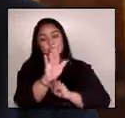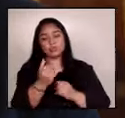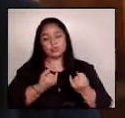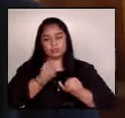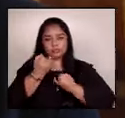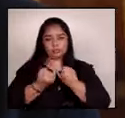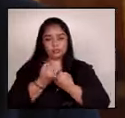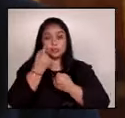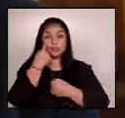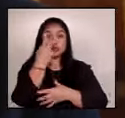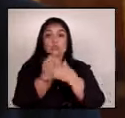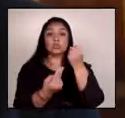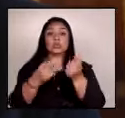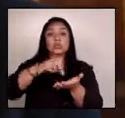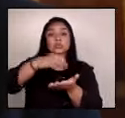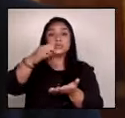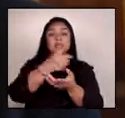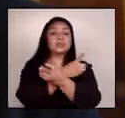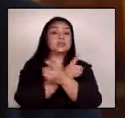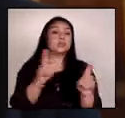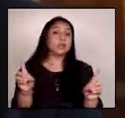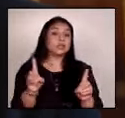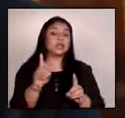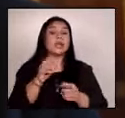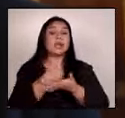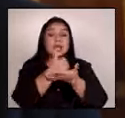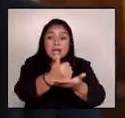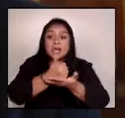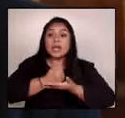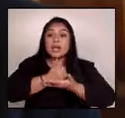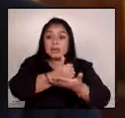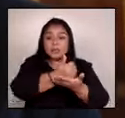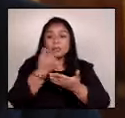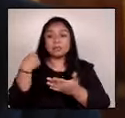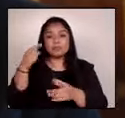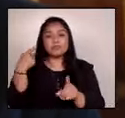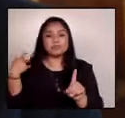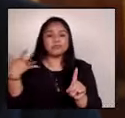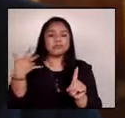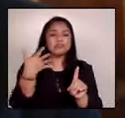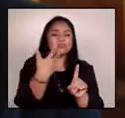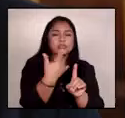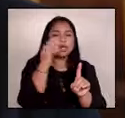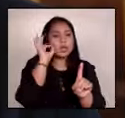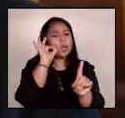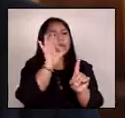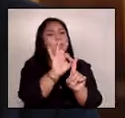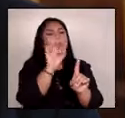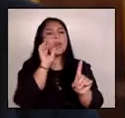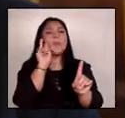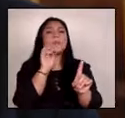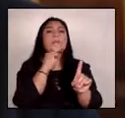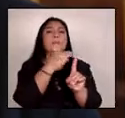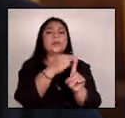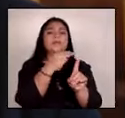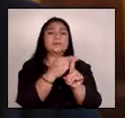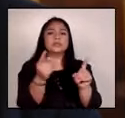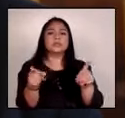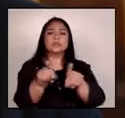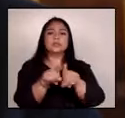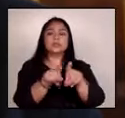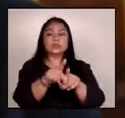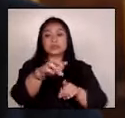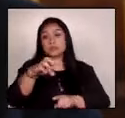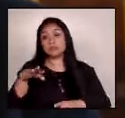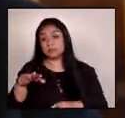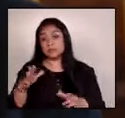de dos naciones democráticas que colaboran para alcanzar metas comunes de paz y prosperidad. Y